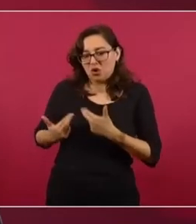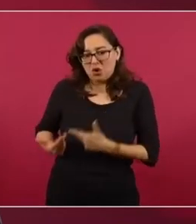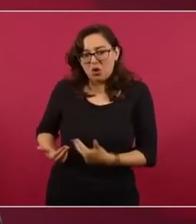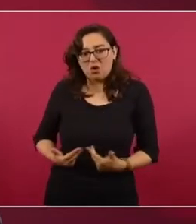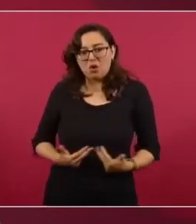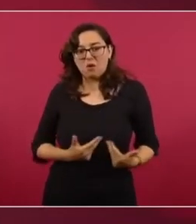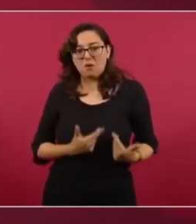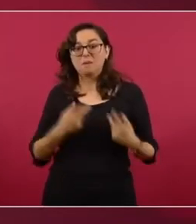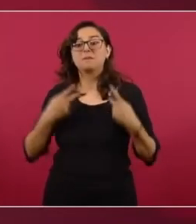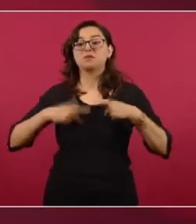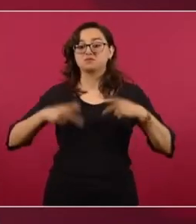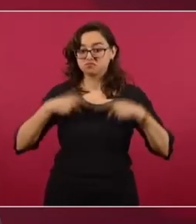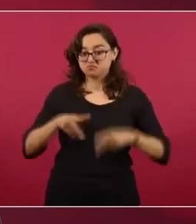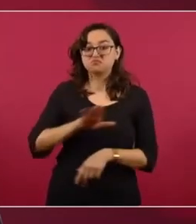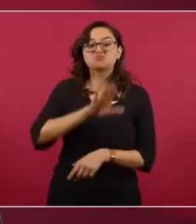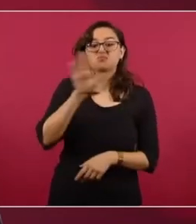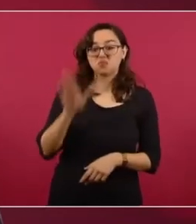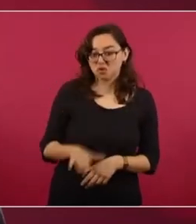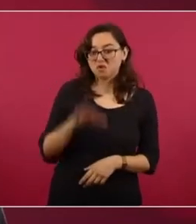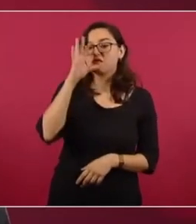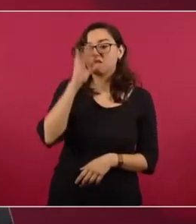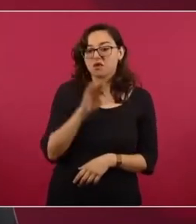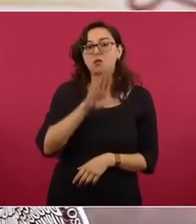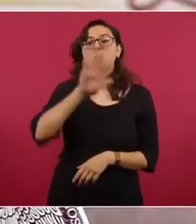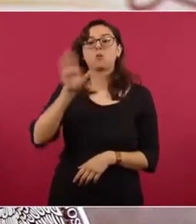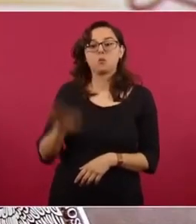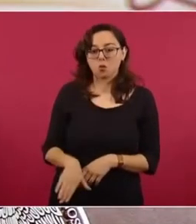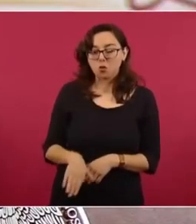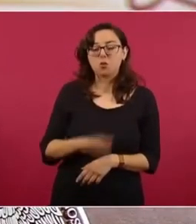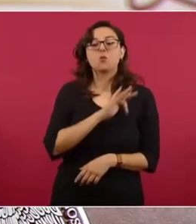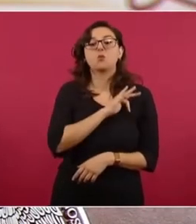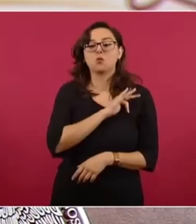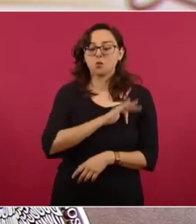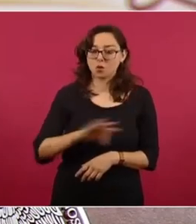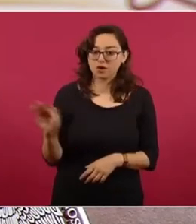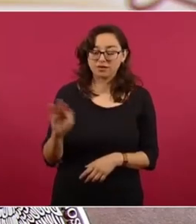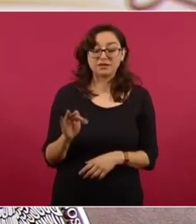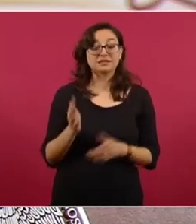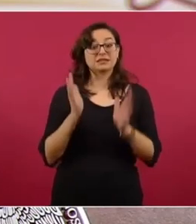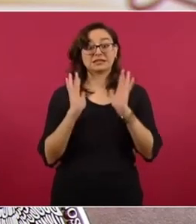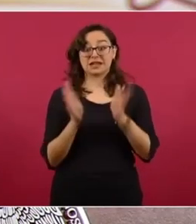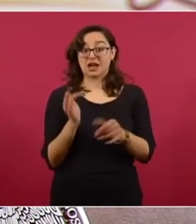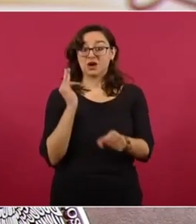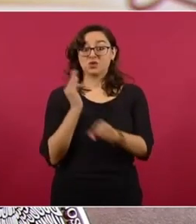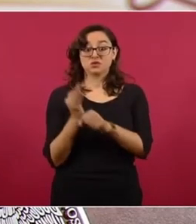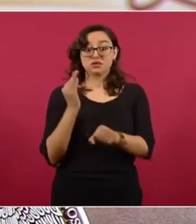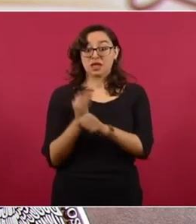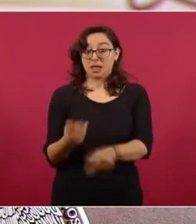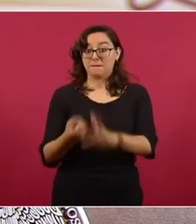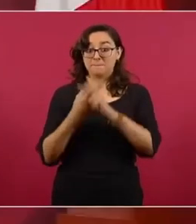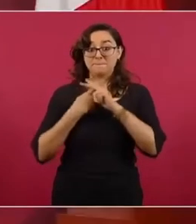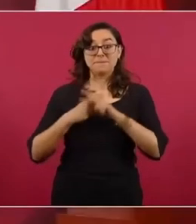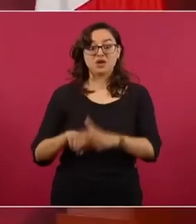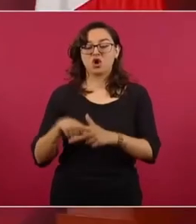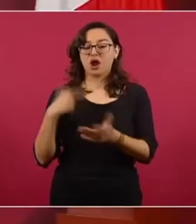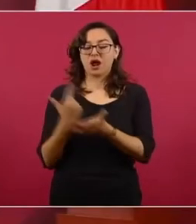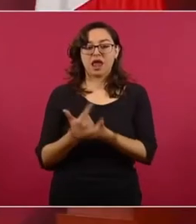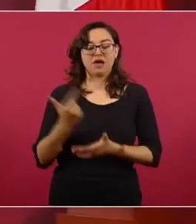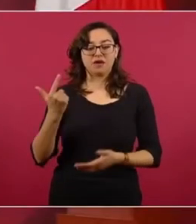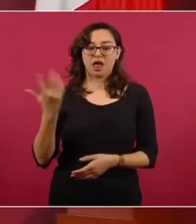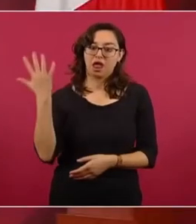perder la vida a las personas. Hay en curso un brote de lo que técnicamente se conoce como enfermedad pulmonar aguda